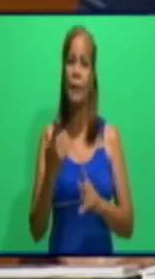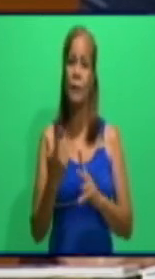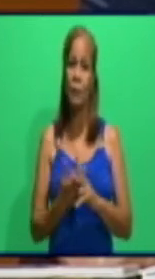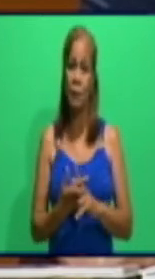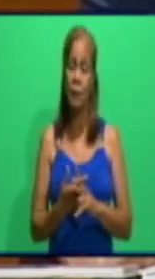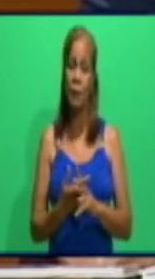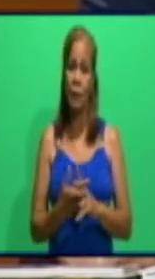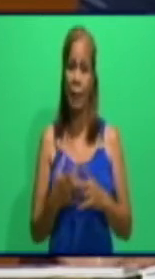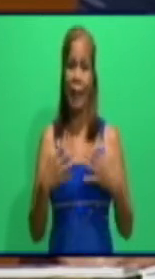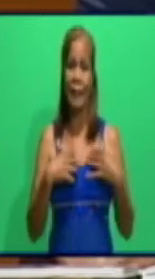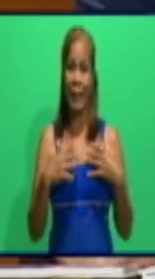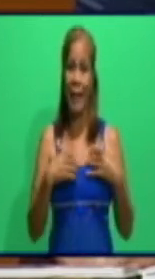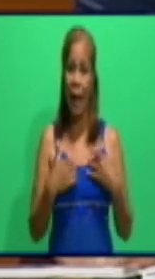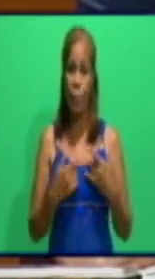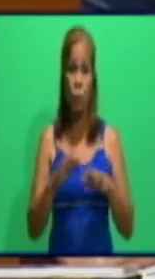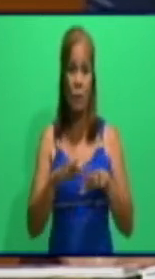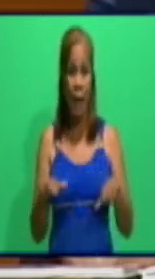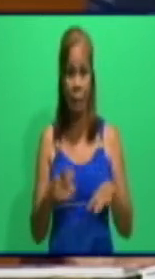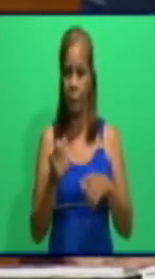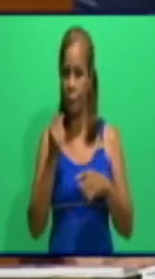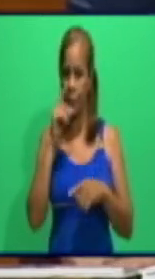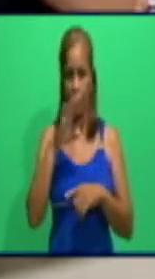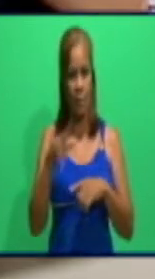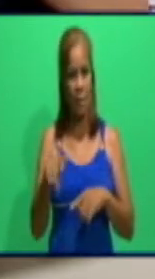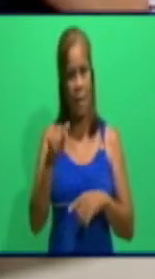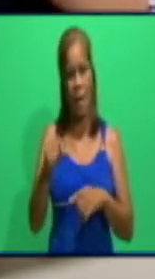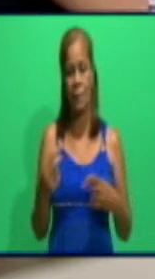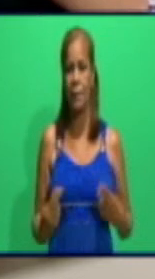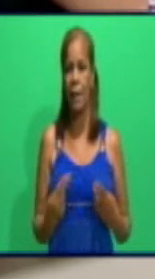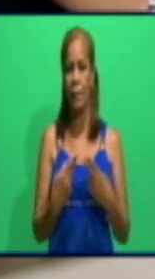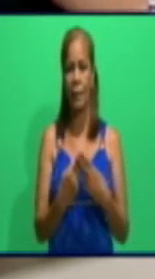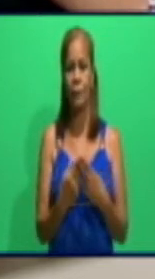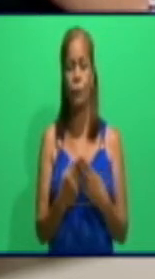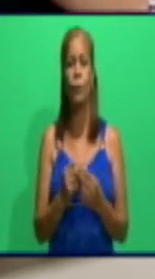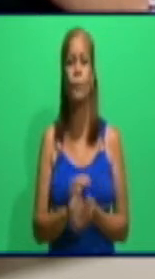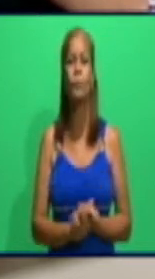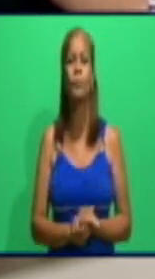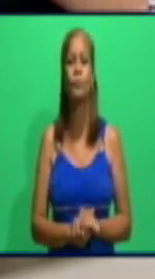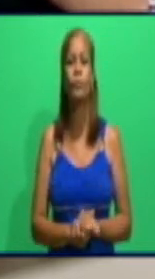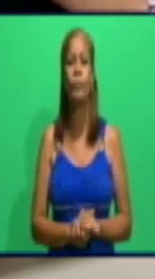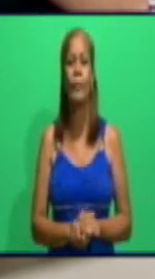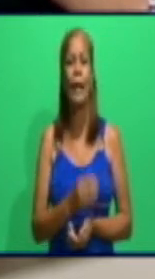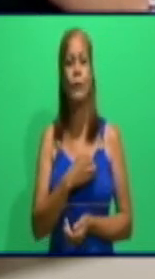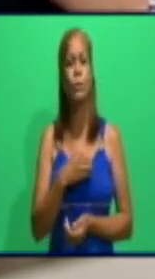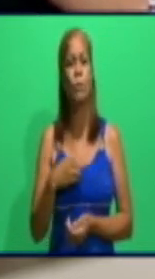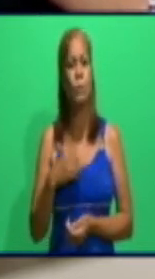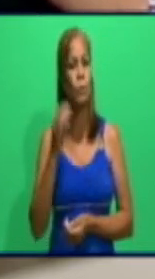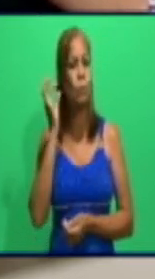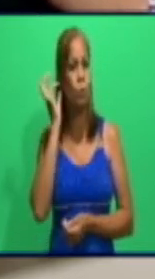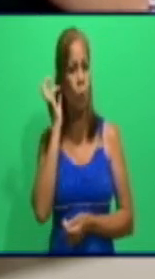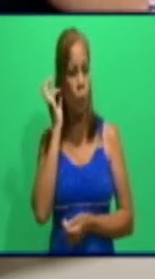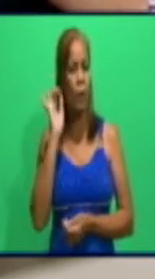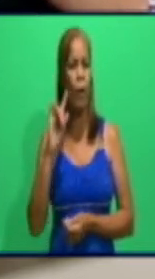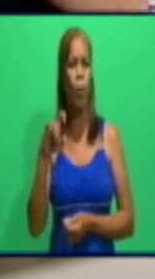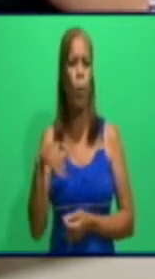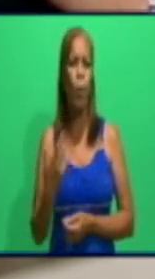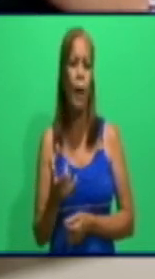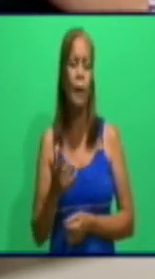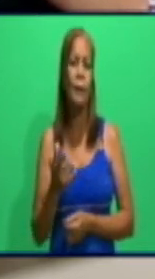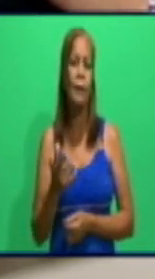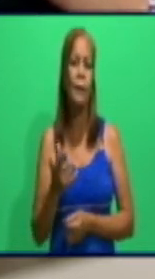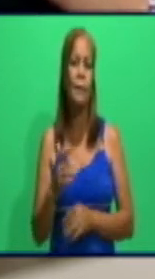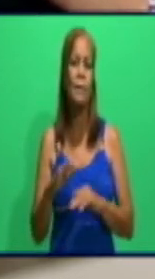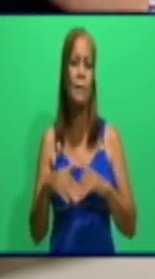tengamos éxito en esta misión. Doctora, ¿cuáles son, digamos, los protocolos en los centros de aislamiento?